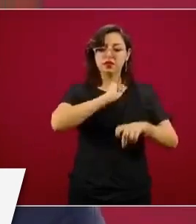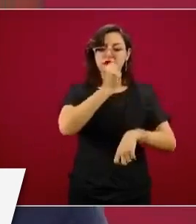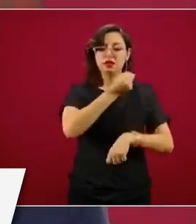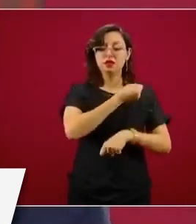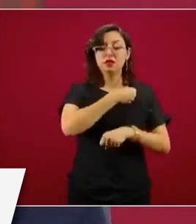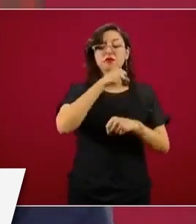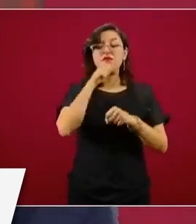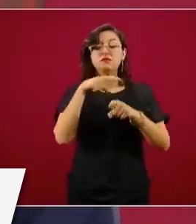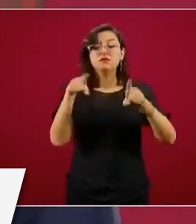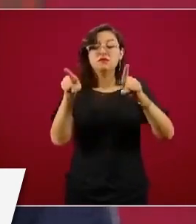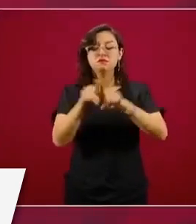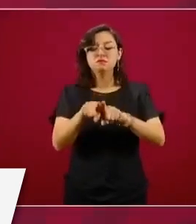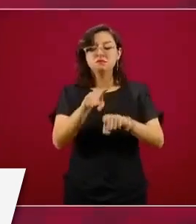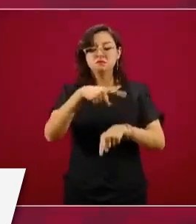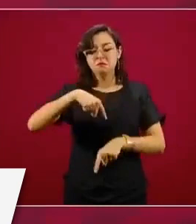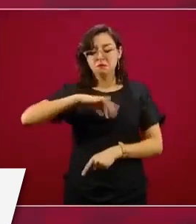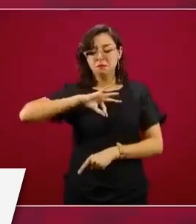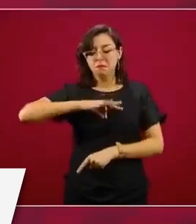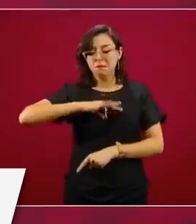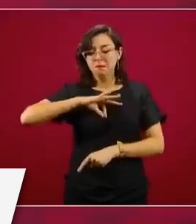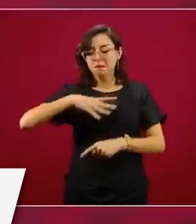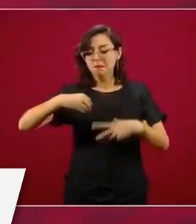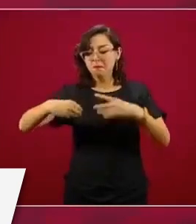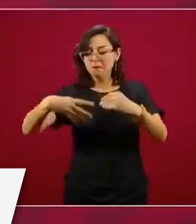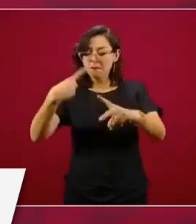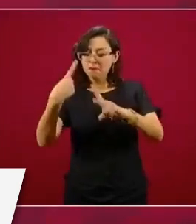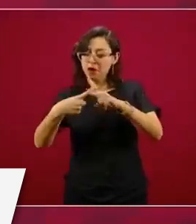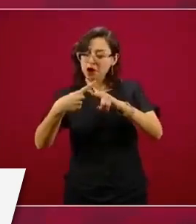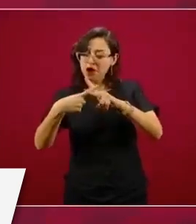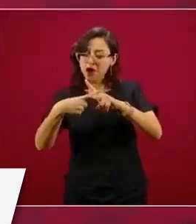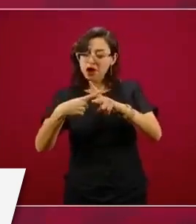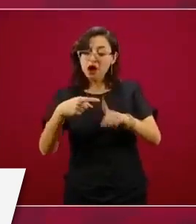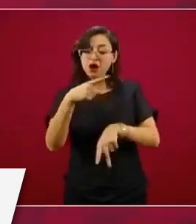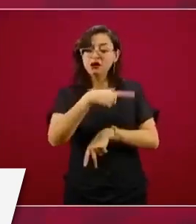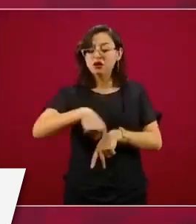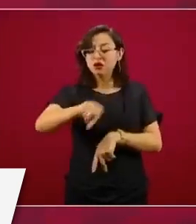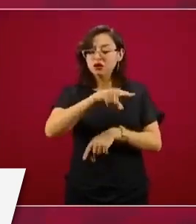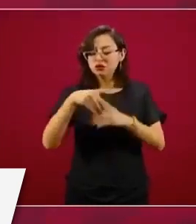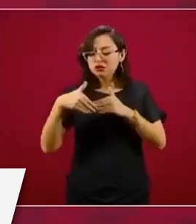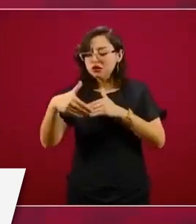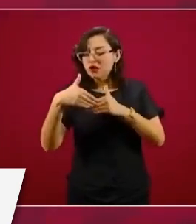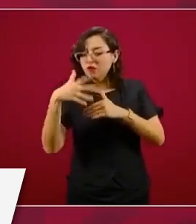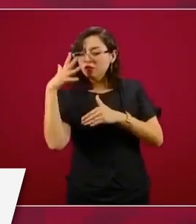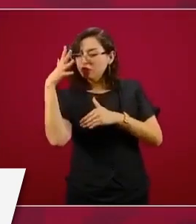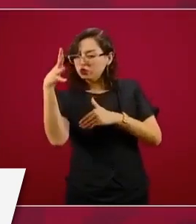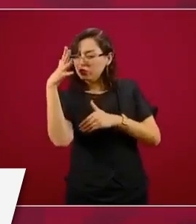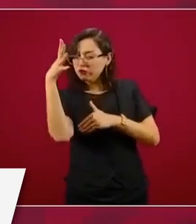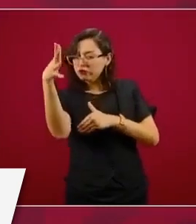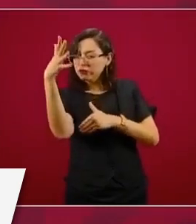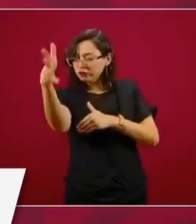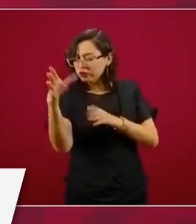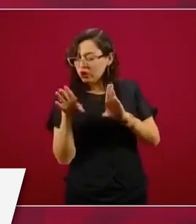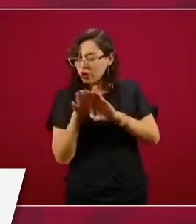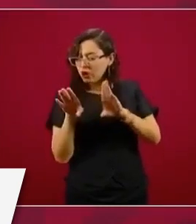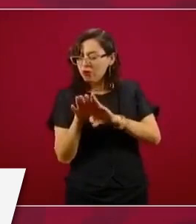matemáticos, para que nos den la nueva proyección. Entonces, queremos